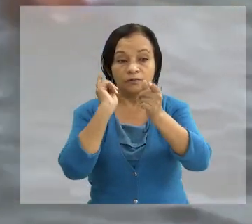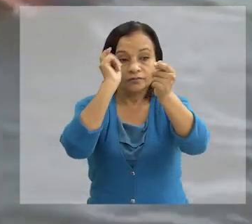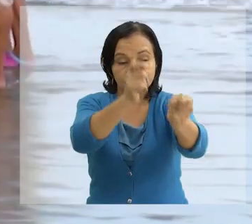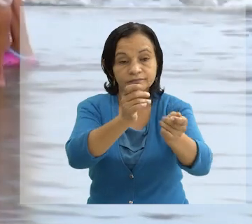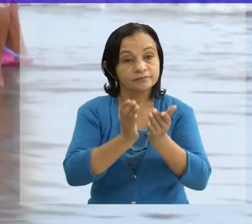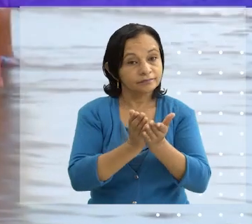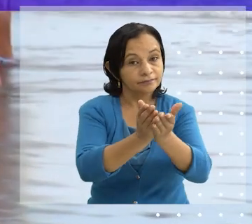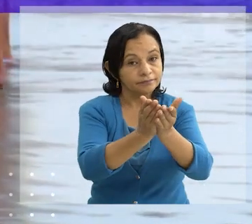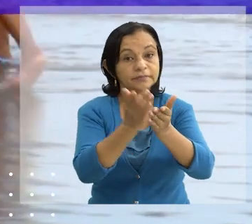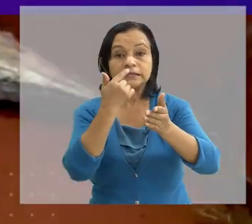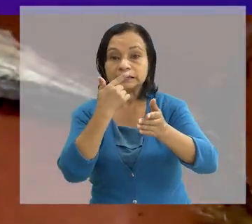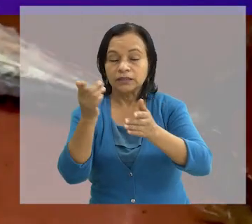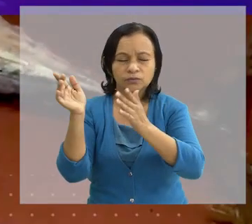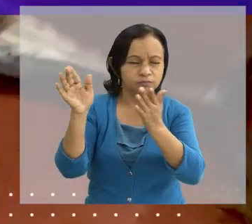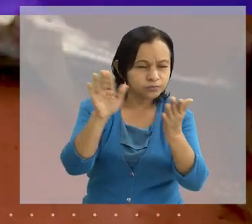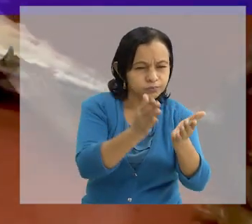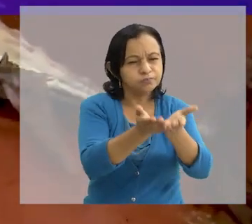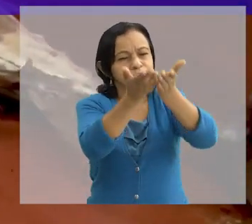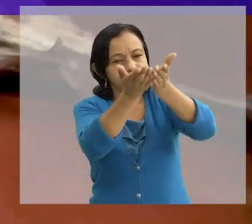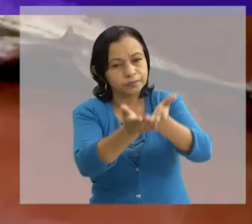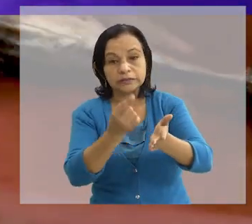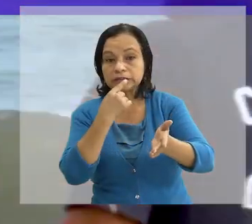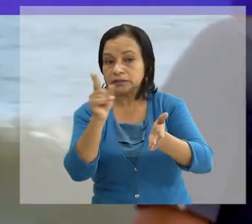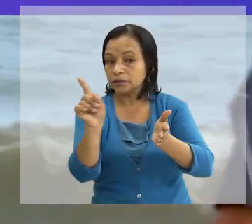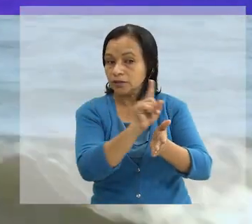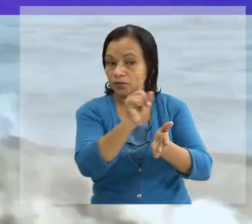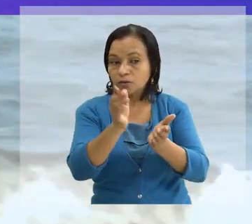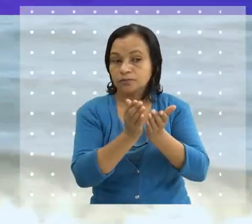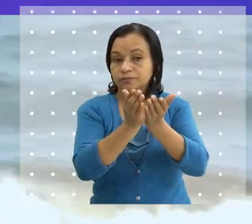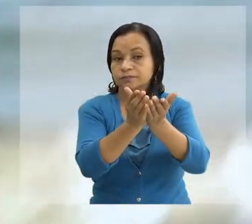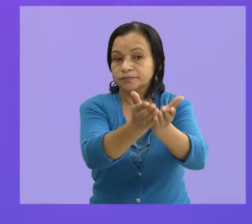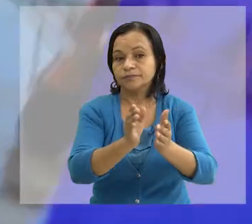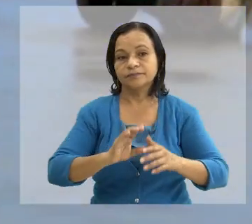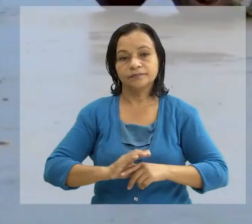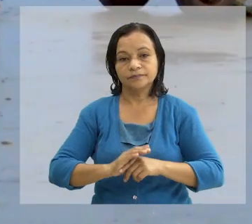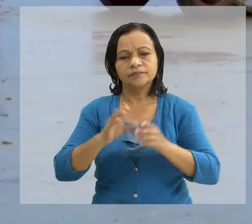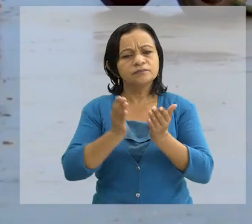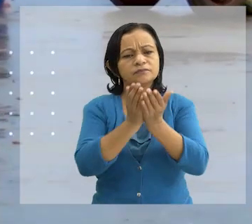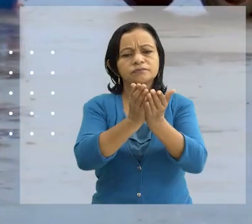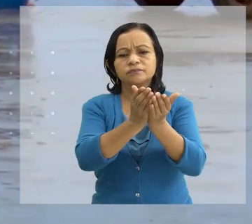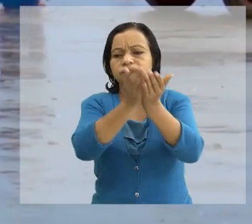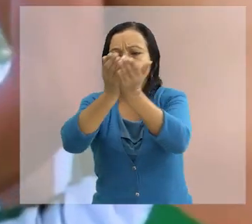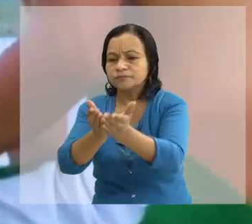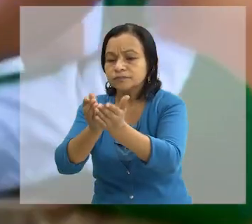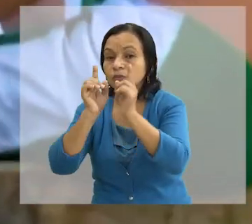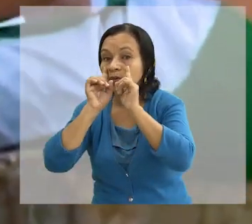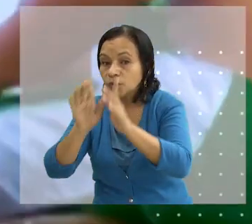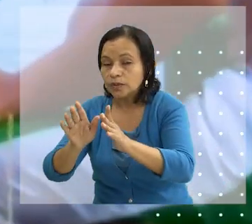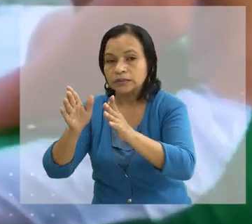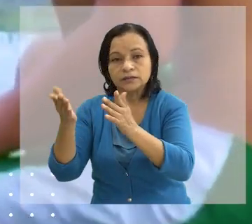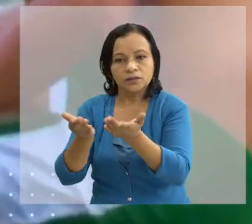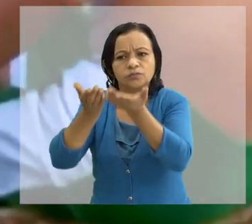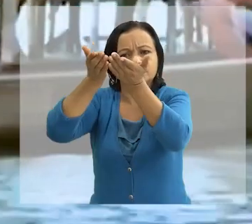pesca artesanal si por razones de vientos fuertes se suspende la navegación en aguas abiertas Ubiquemos lanchas en zonas seguras ante la